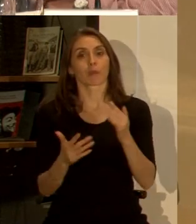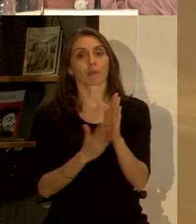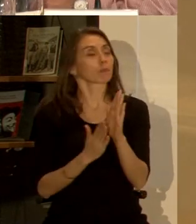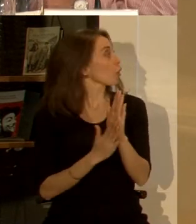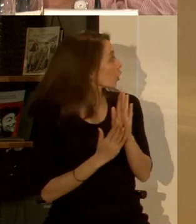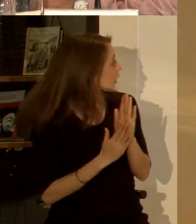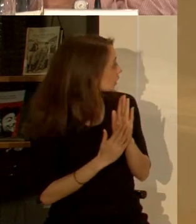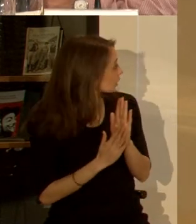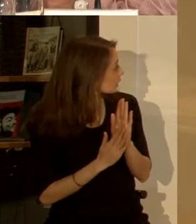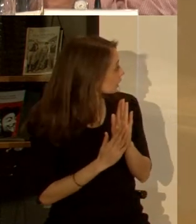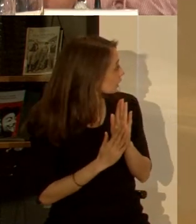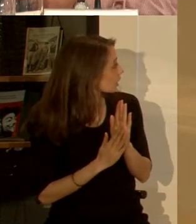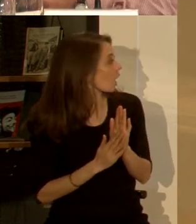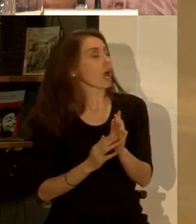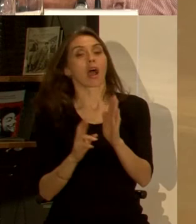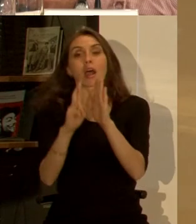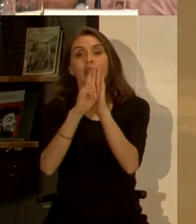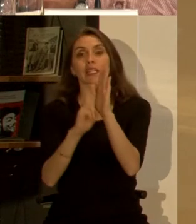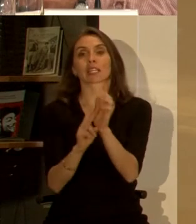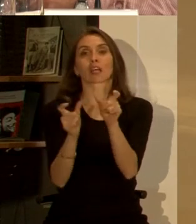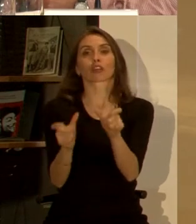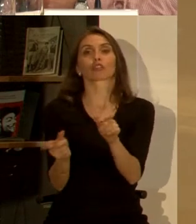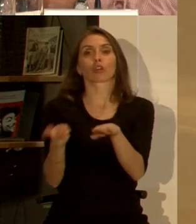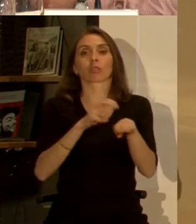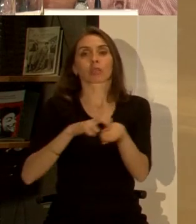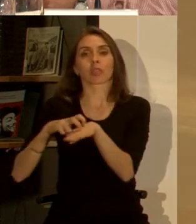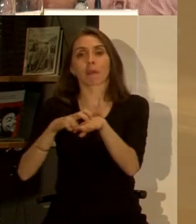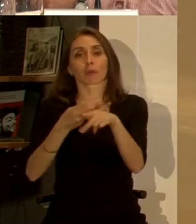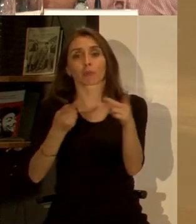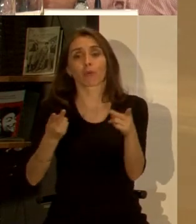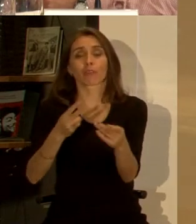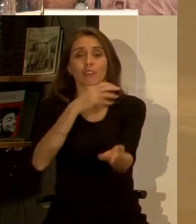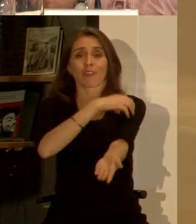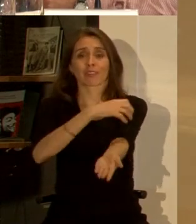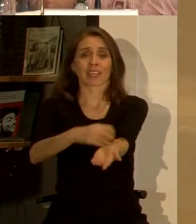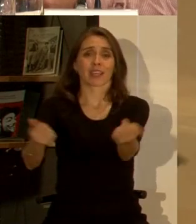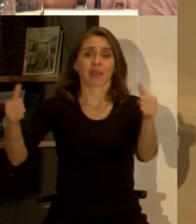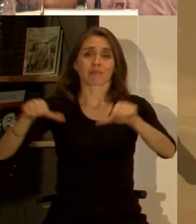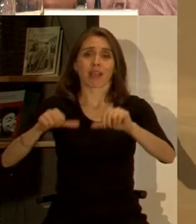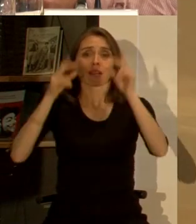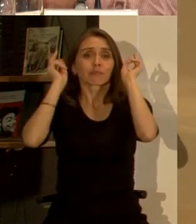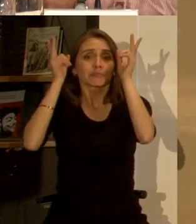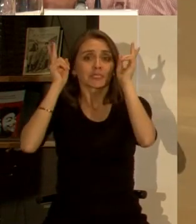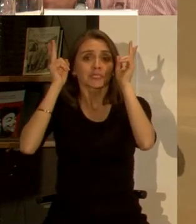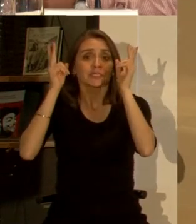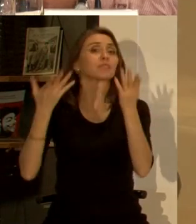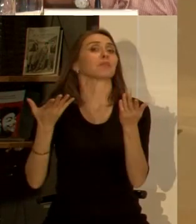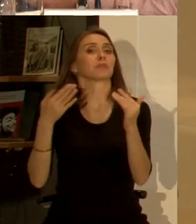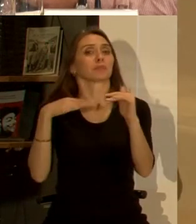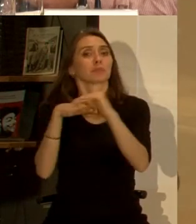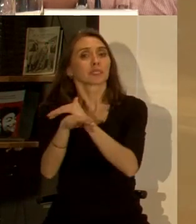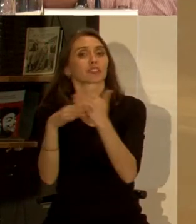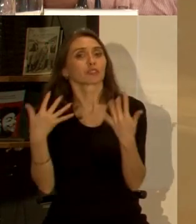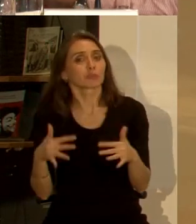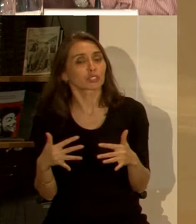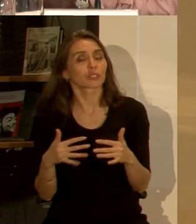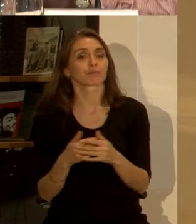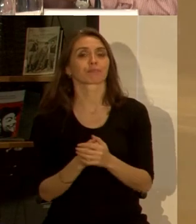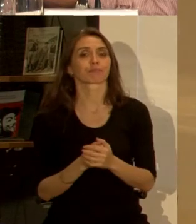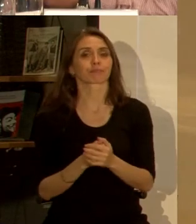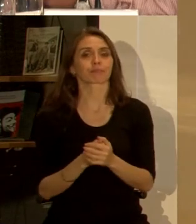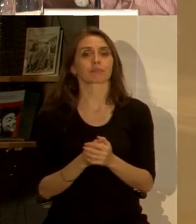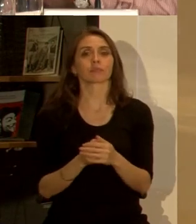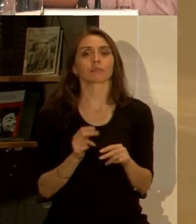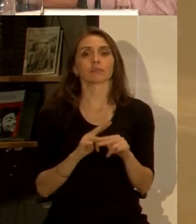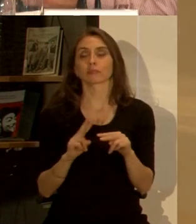regulación y control del transporte público que verdaderamente es un desastre en regiones con la importancia que tiene y desde ahí entonces poder